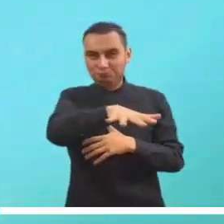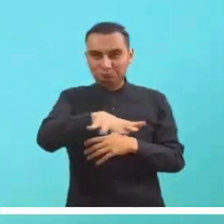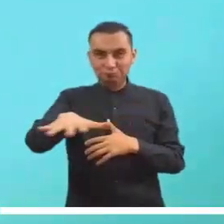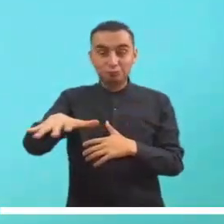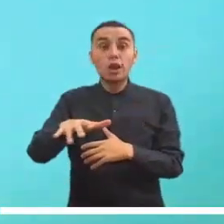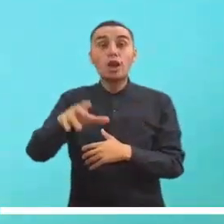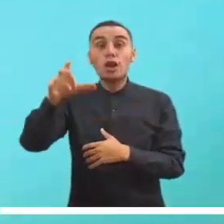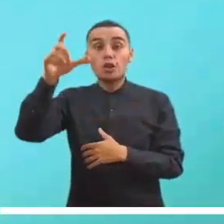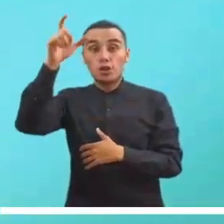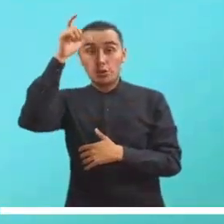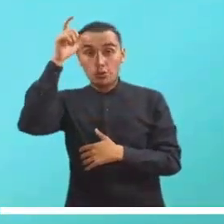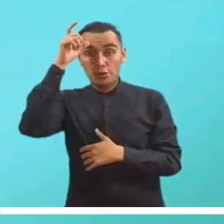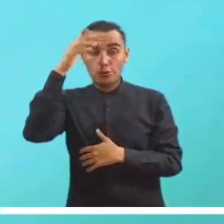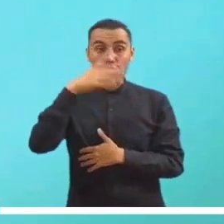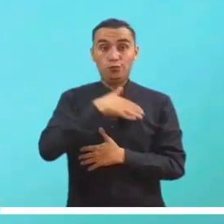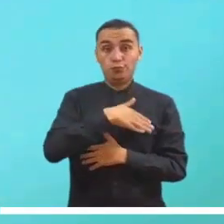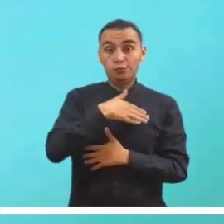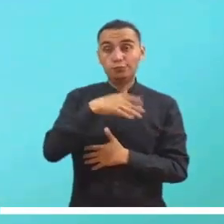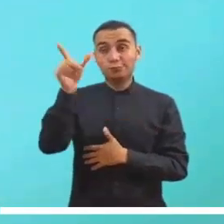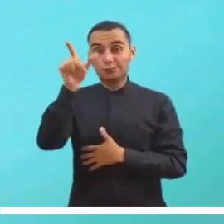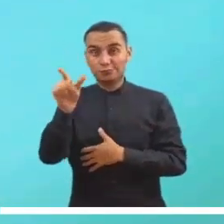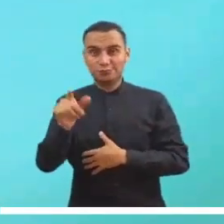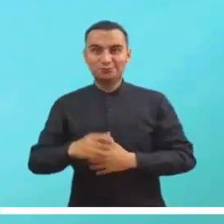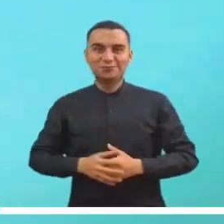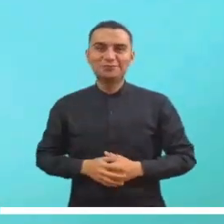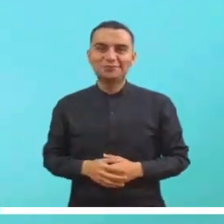esperan algunas precipitaciones durante la mañana.